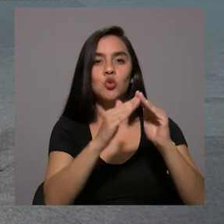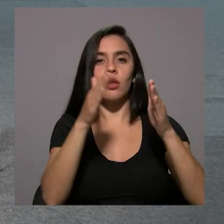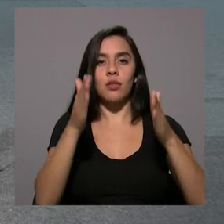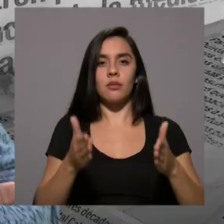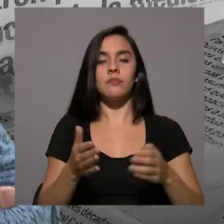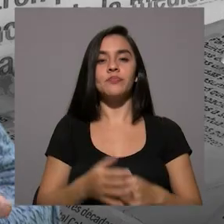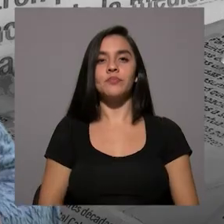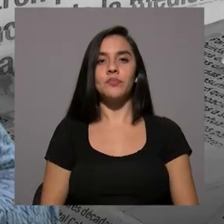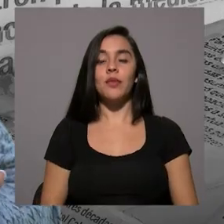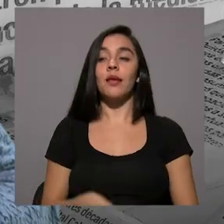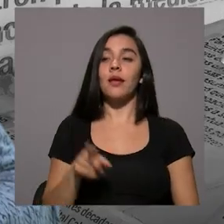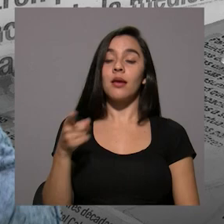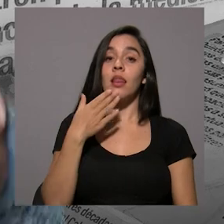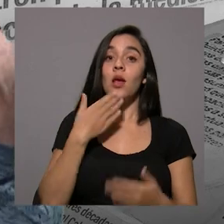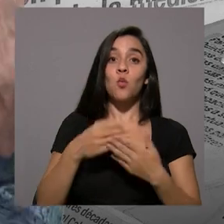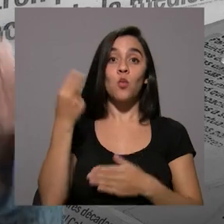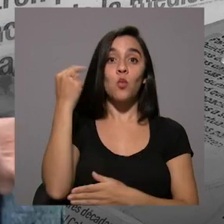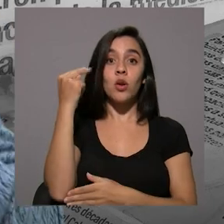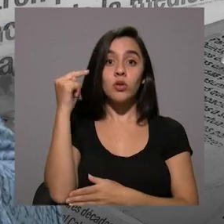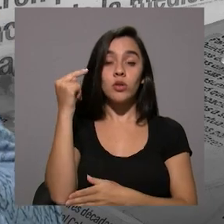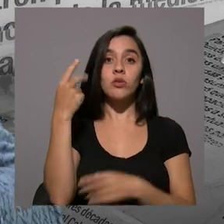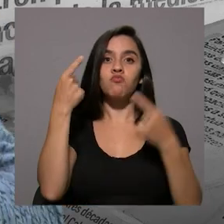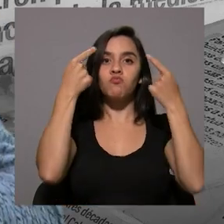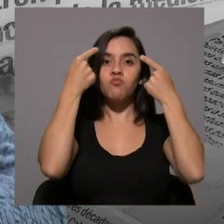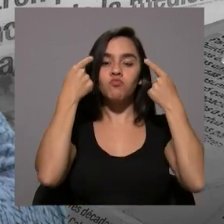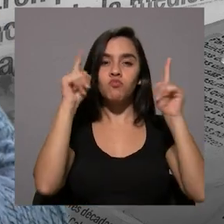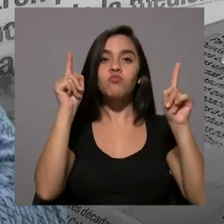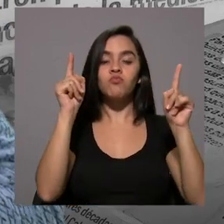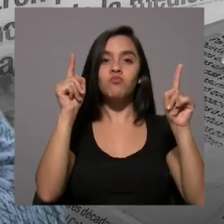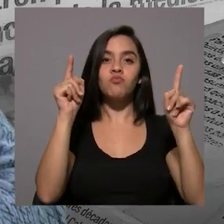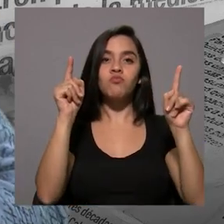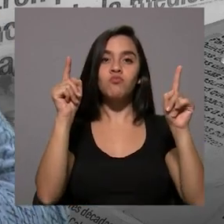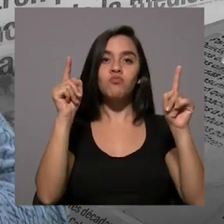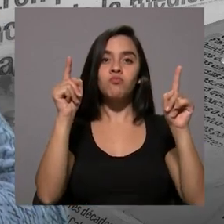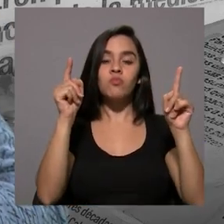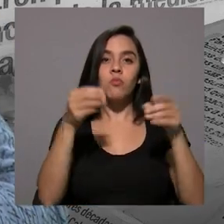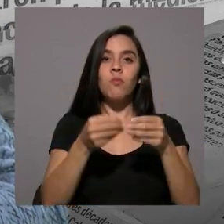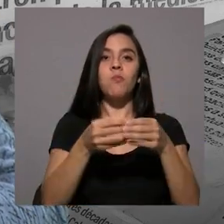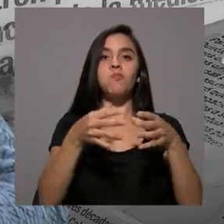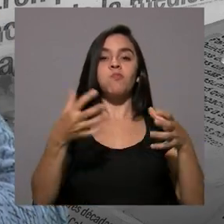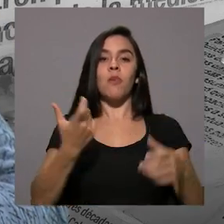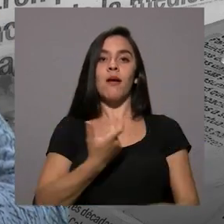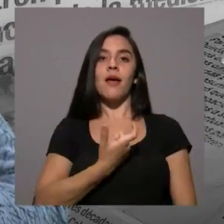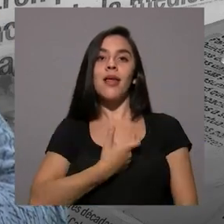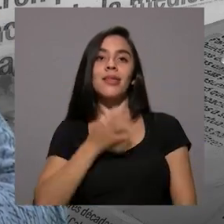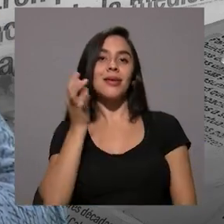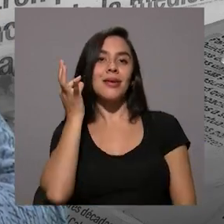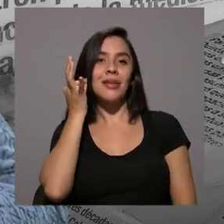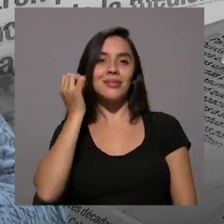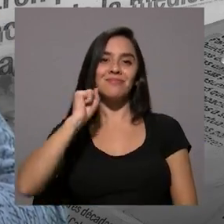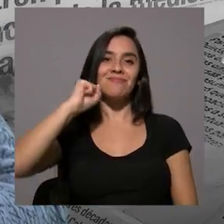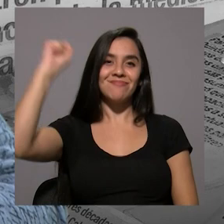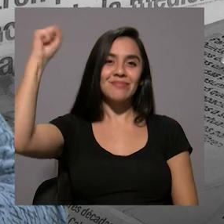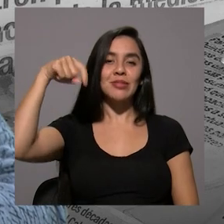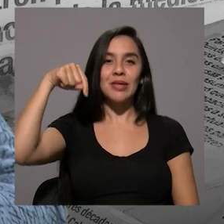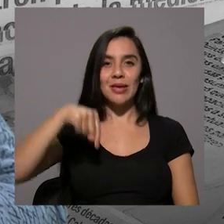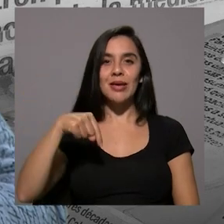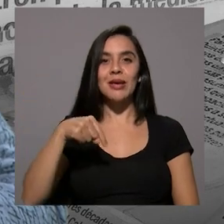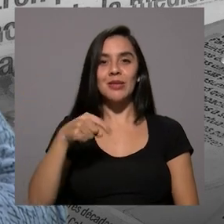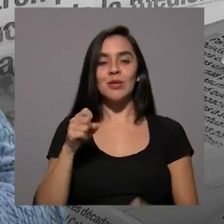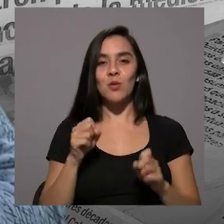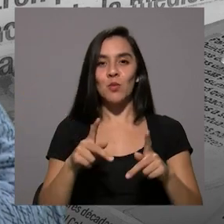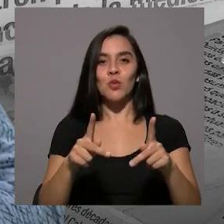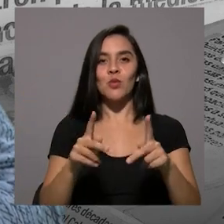Bueno, y la buena noticia es que se aumentó el número de alcaldesas electas en esta